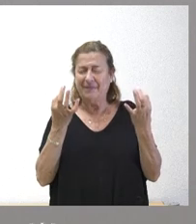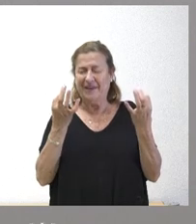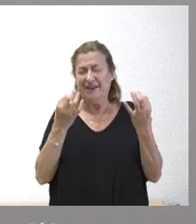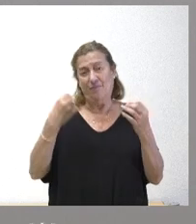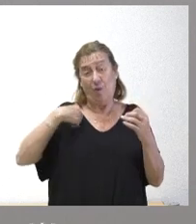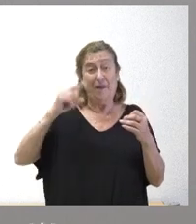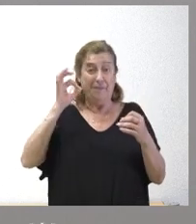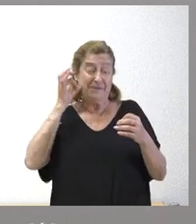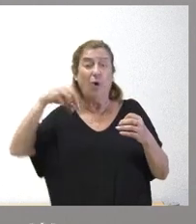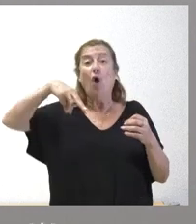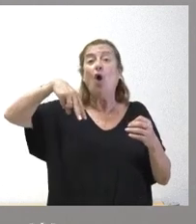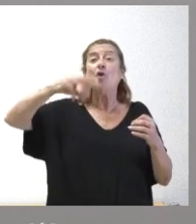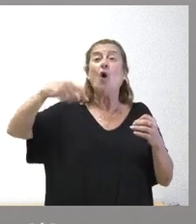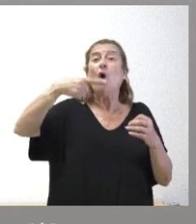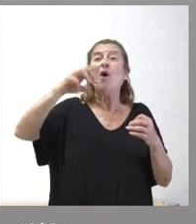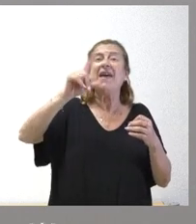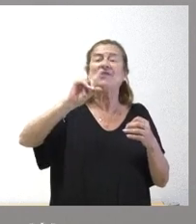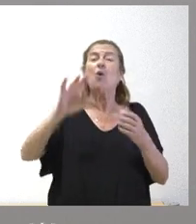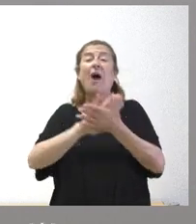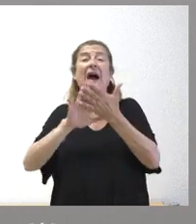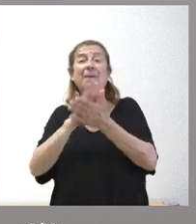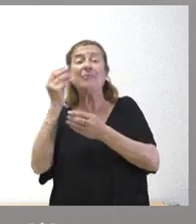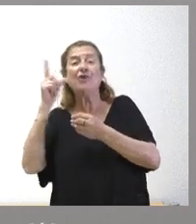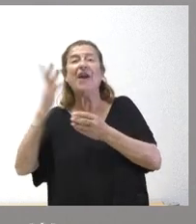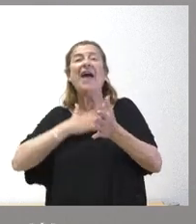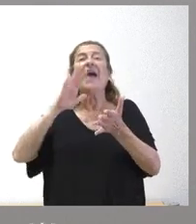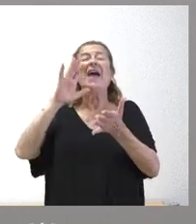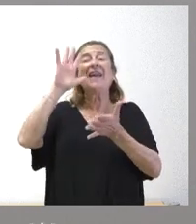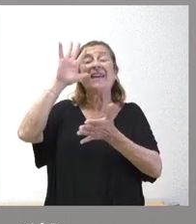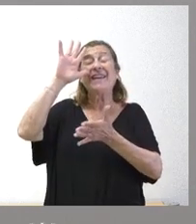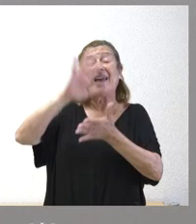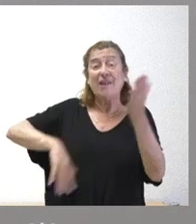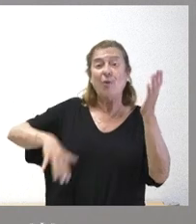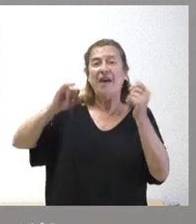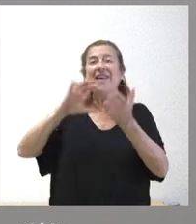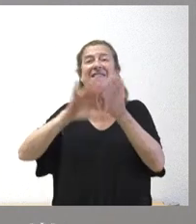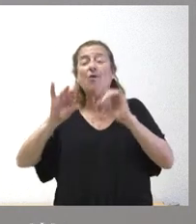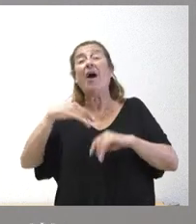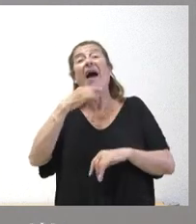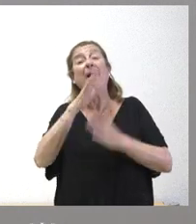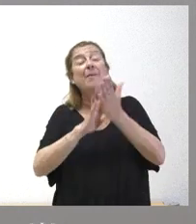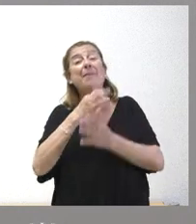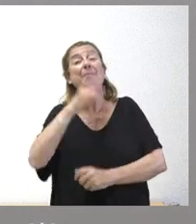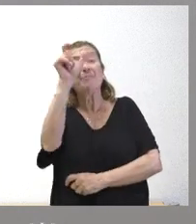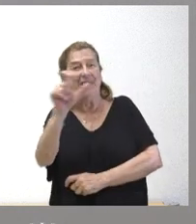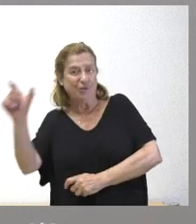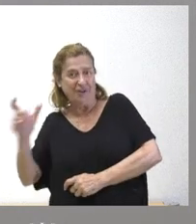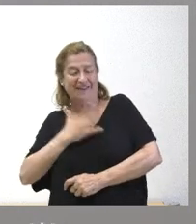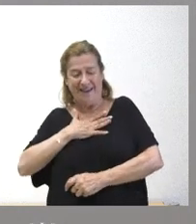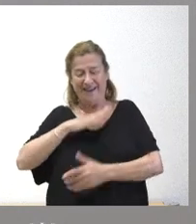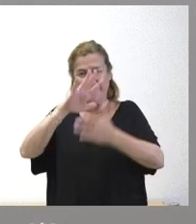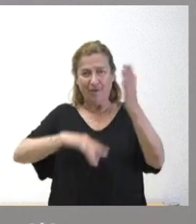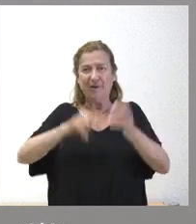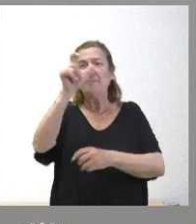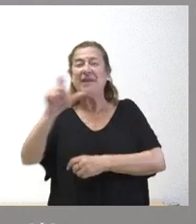Noguerras es que no habla tanto de Cataluña y de Castilla y León sino habla de catalanes y de castellanos y leoneses y esto refleja una cosa que es que los impuestos no